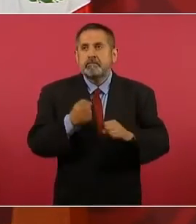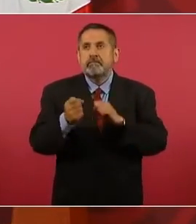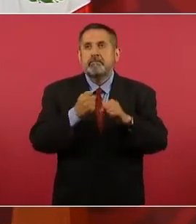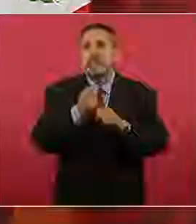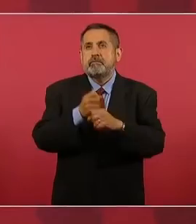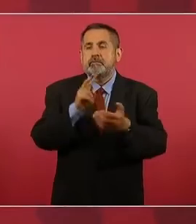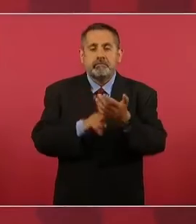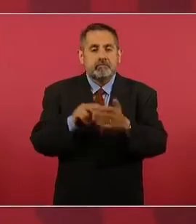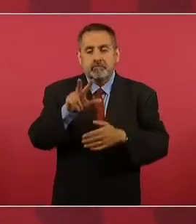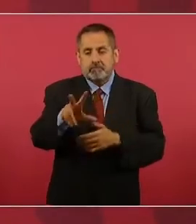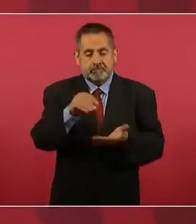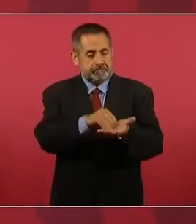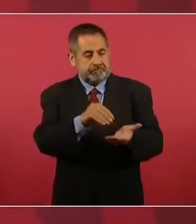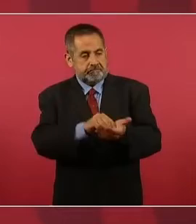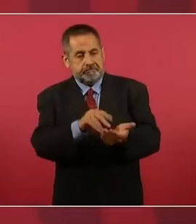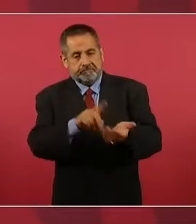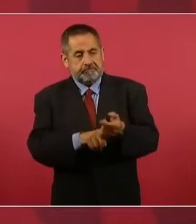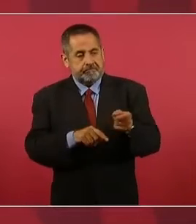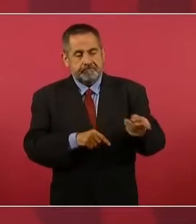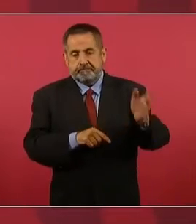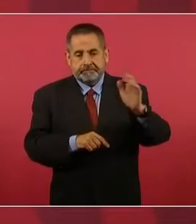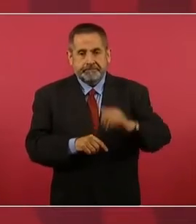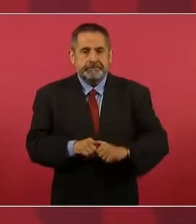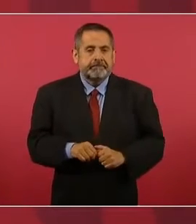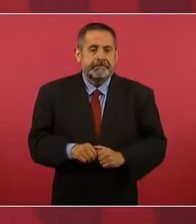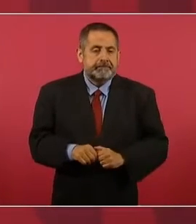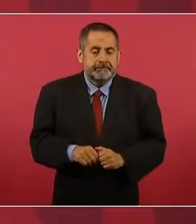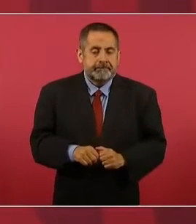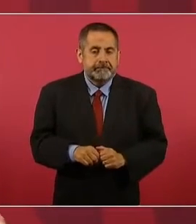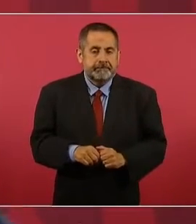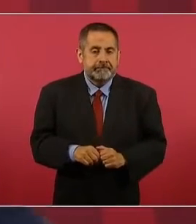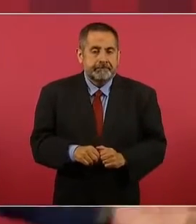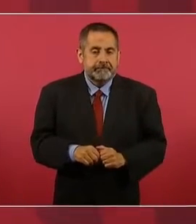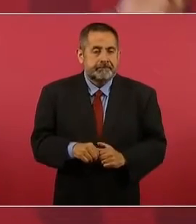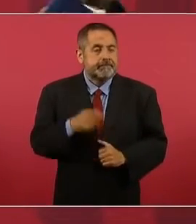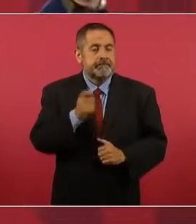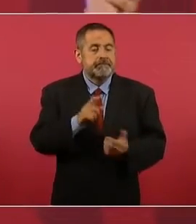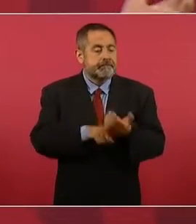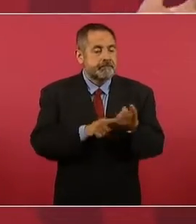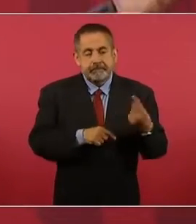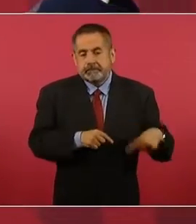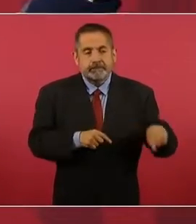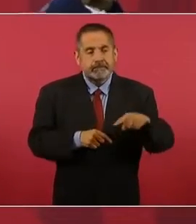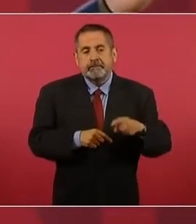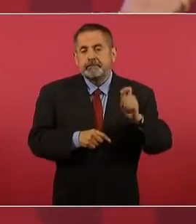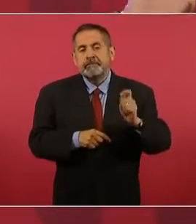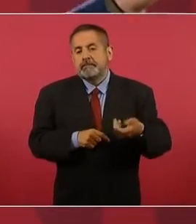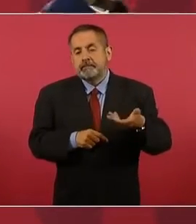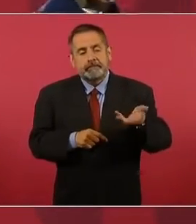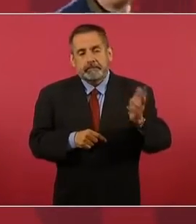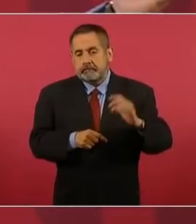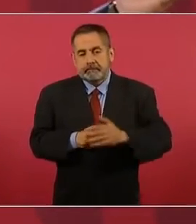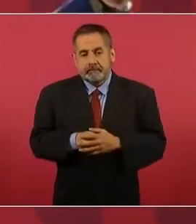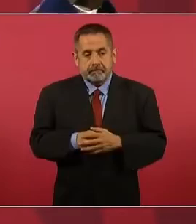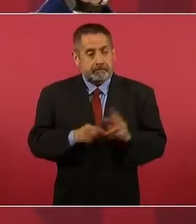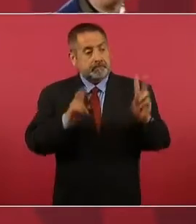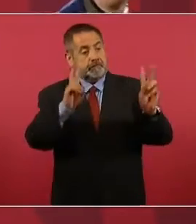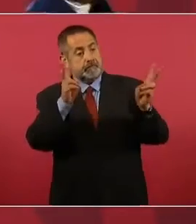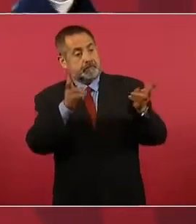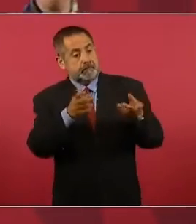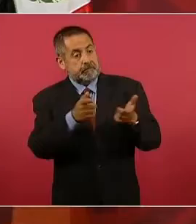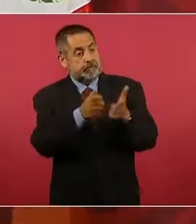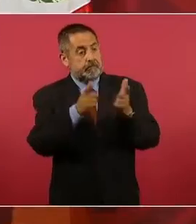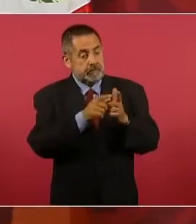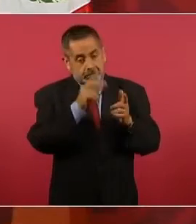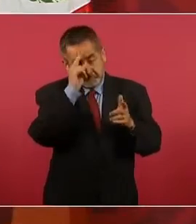18, que eran los intelectuales